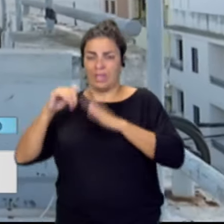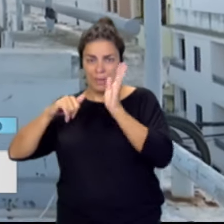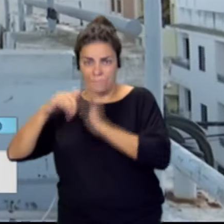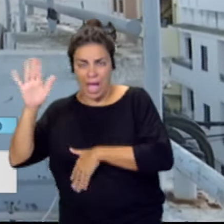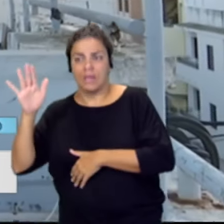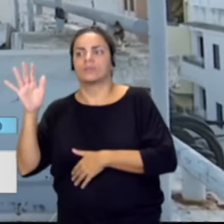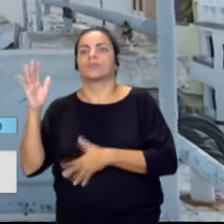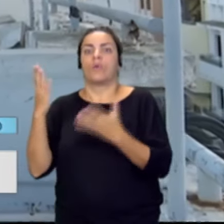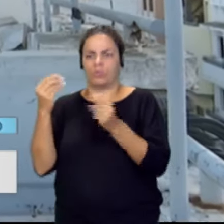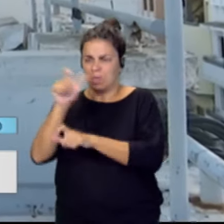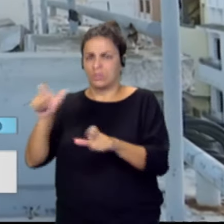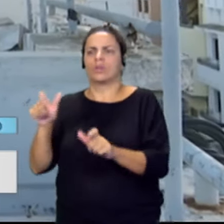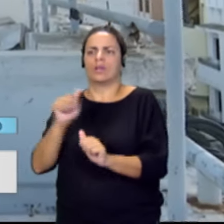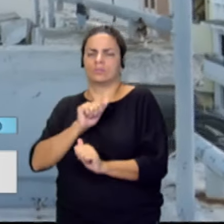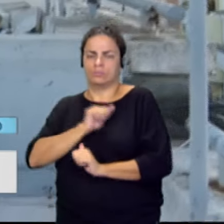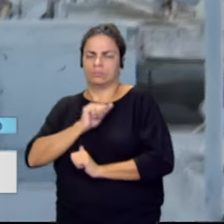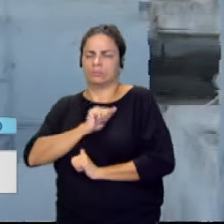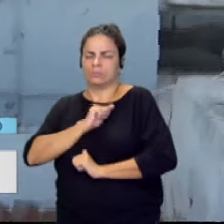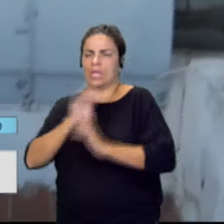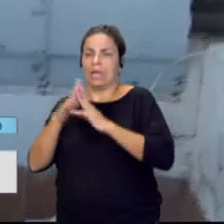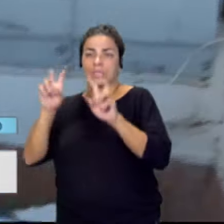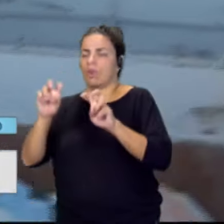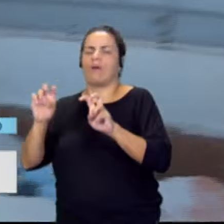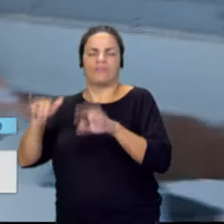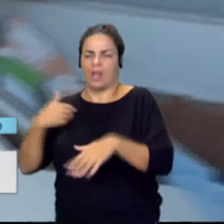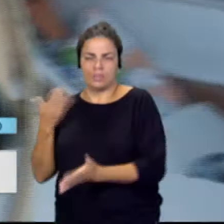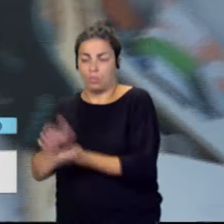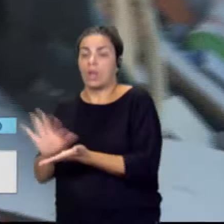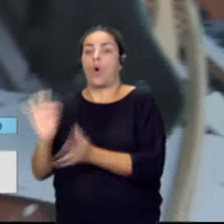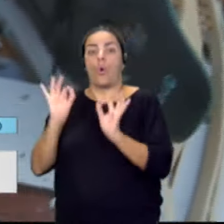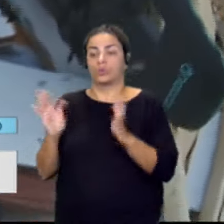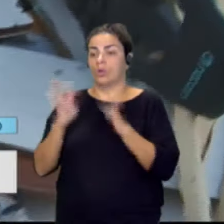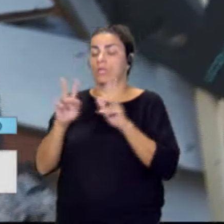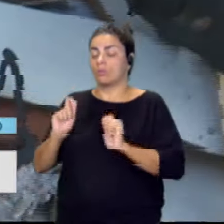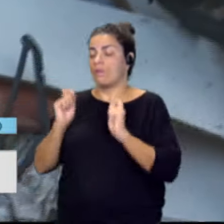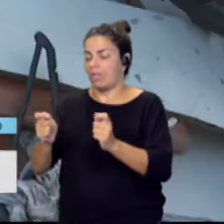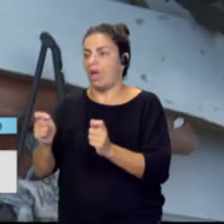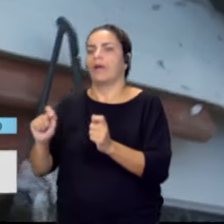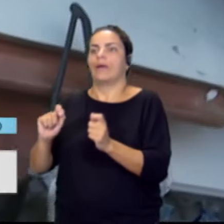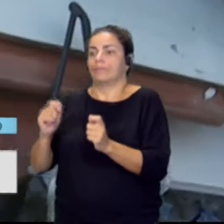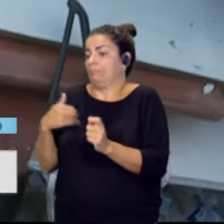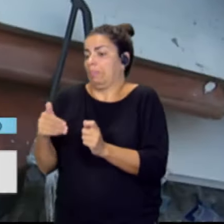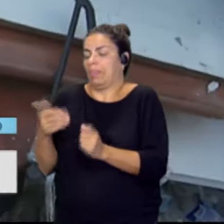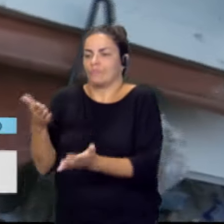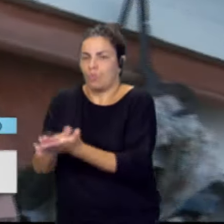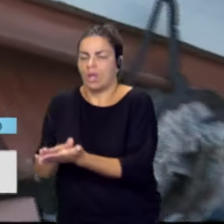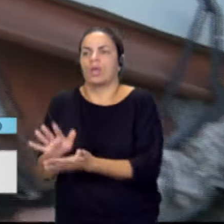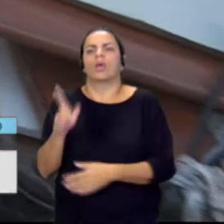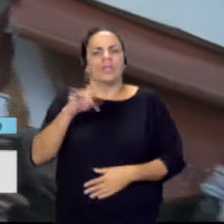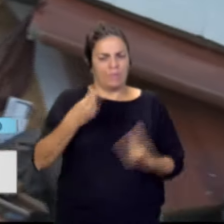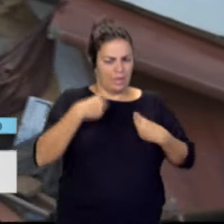en el camino esperando por su nueva vivienda o al poco de dársela han fallecido. Y el Ayuntamiento